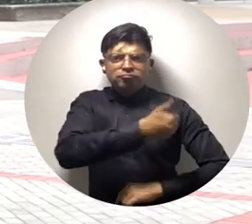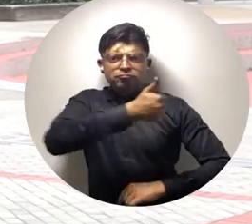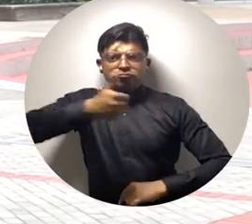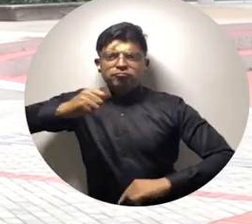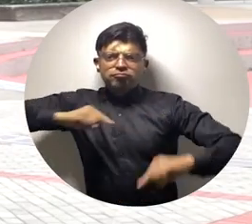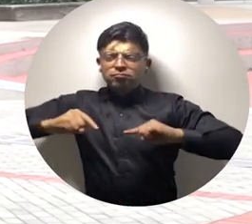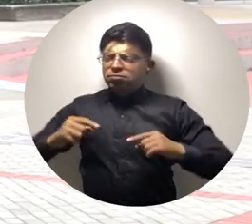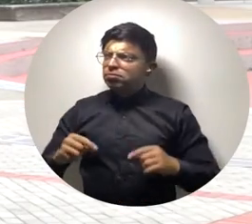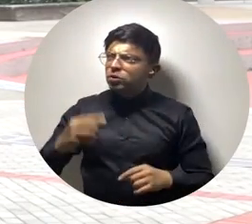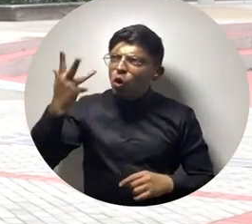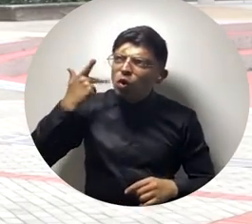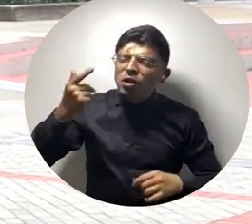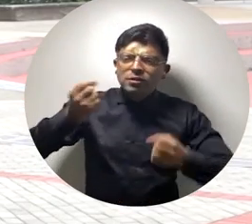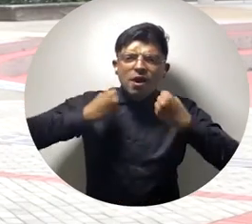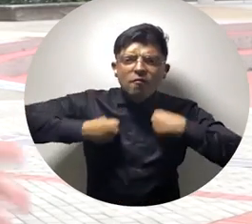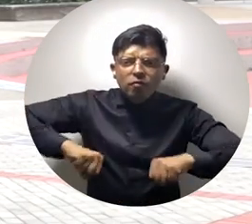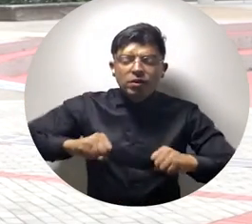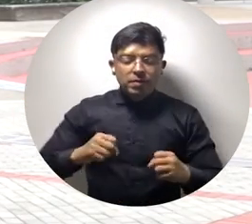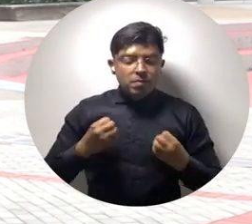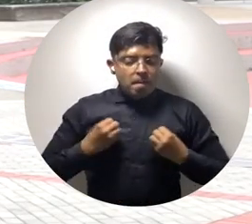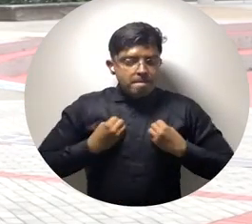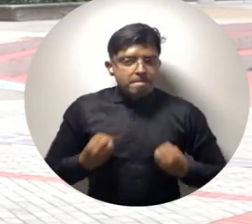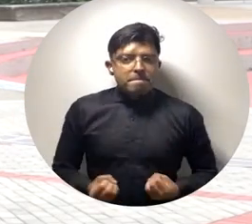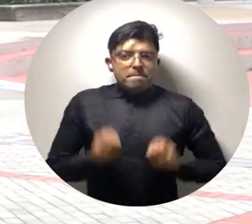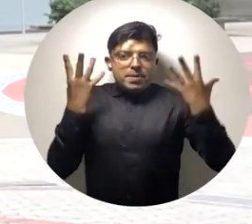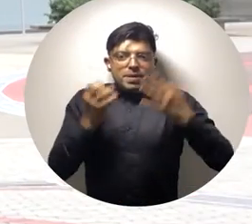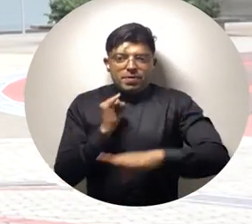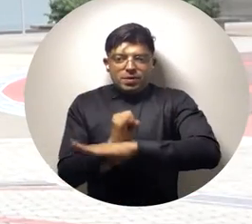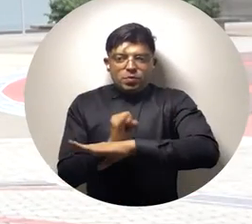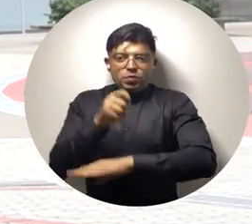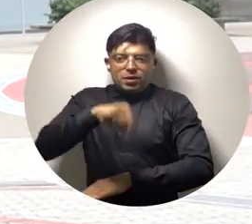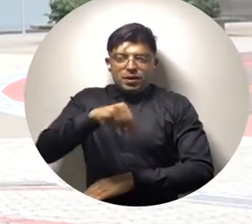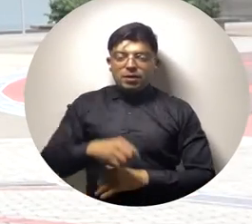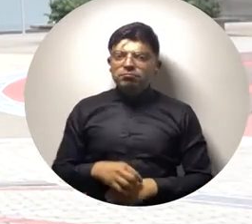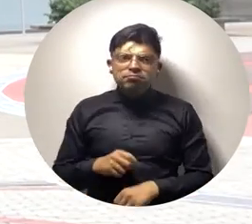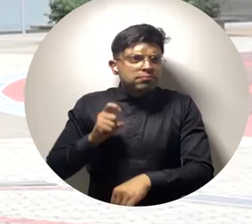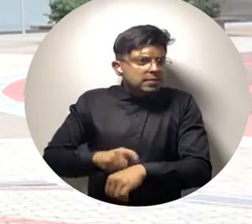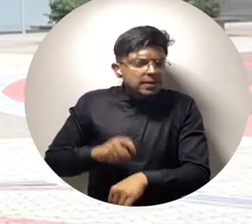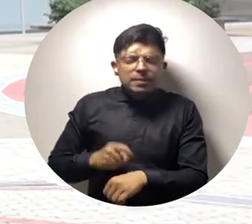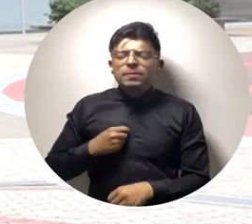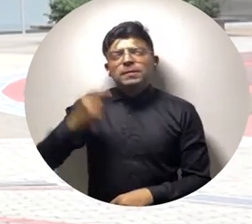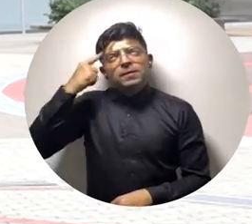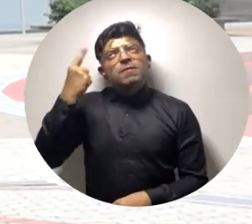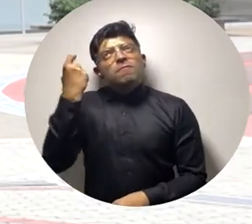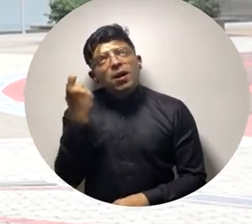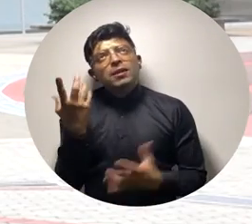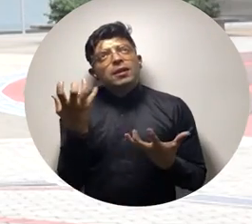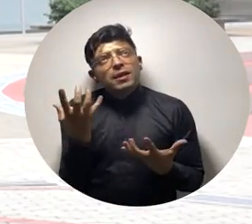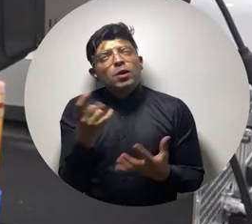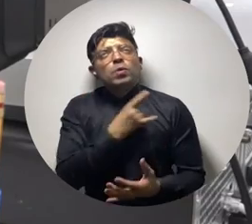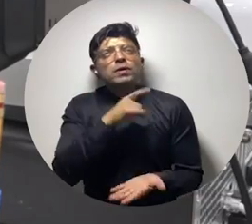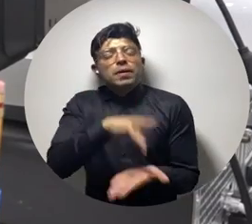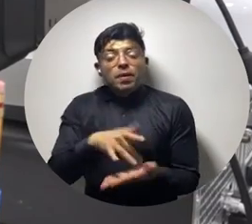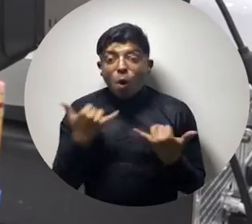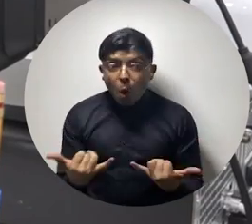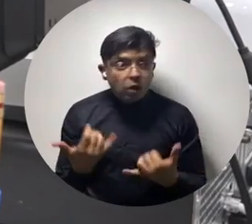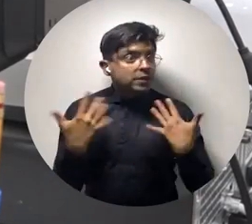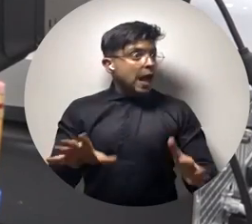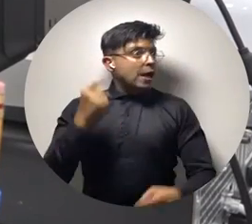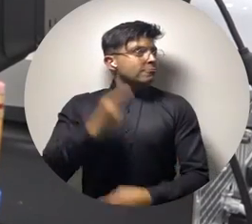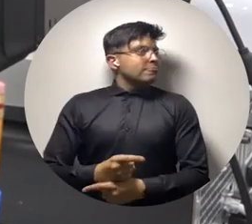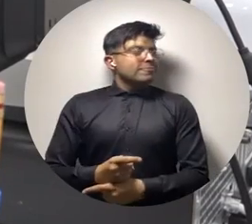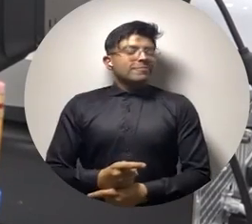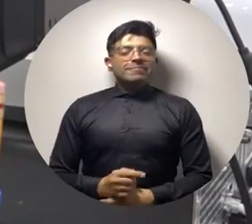se esfuerza para poder mantener viva esta institución. Todo este tiempo nosotros anhelábamos volver a la universidad, hoy estamos aquí.